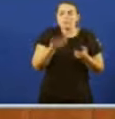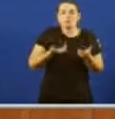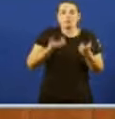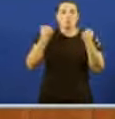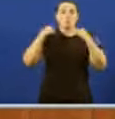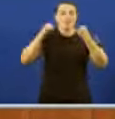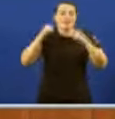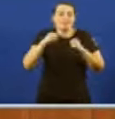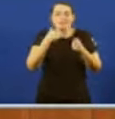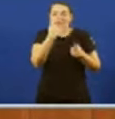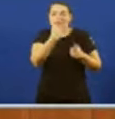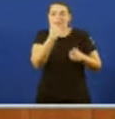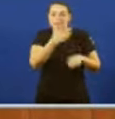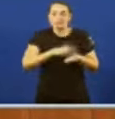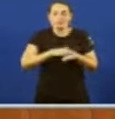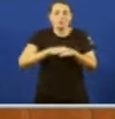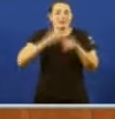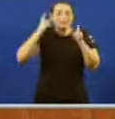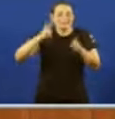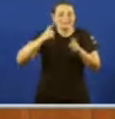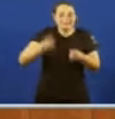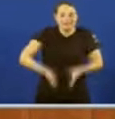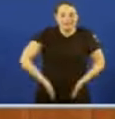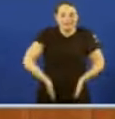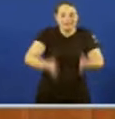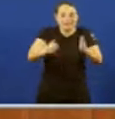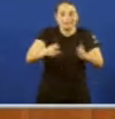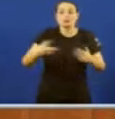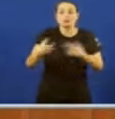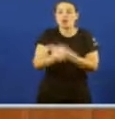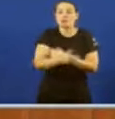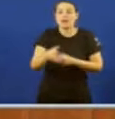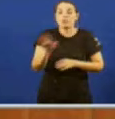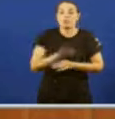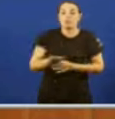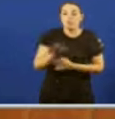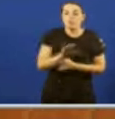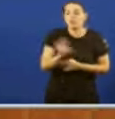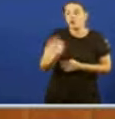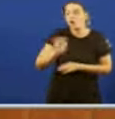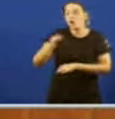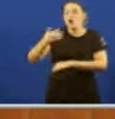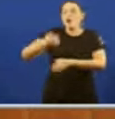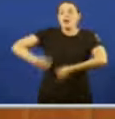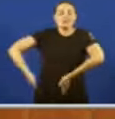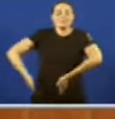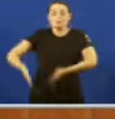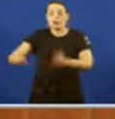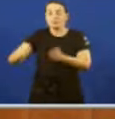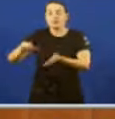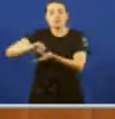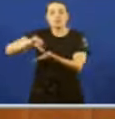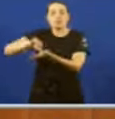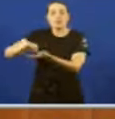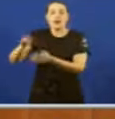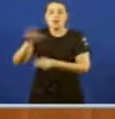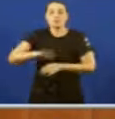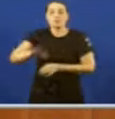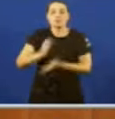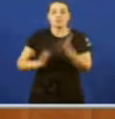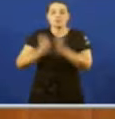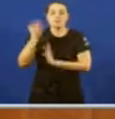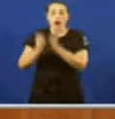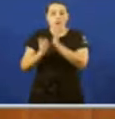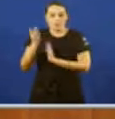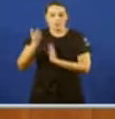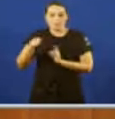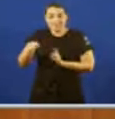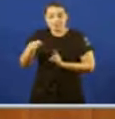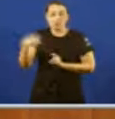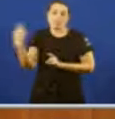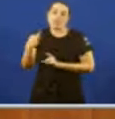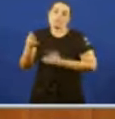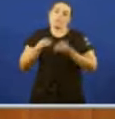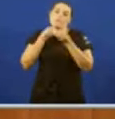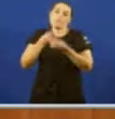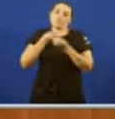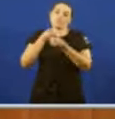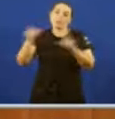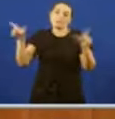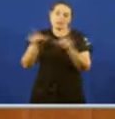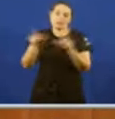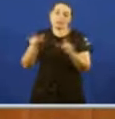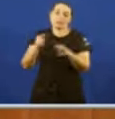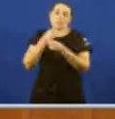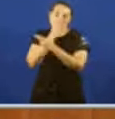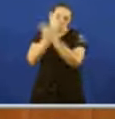había estradas cortadas Onde había túneles colapsados Onde había rúas Se parques urbanos E chamas Pero non Señor presidente A súa egolatría